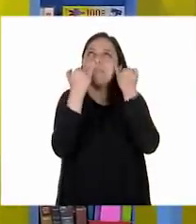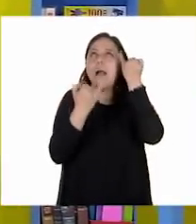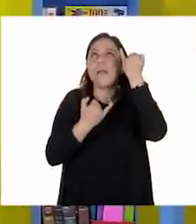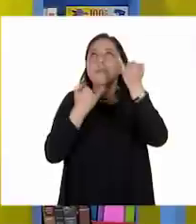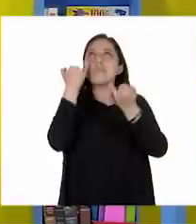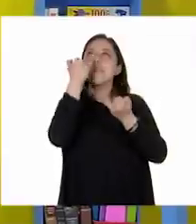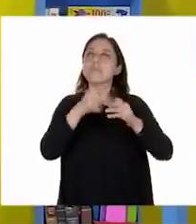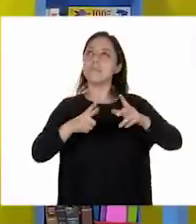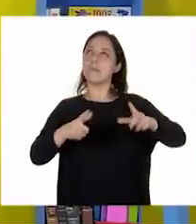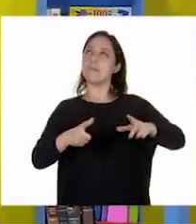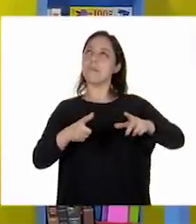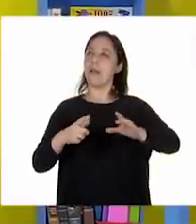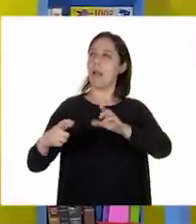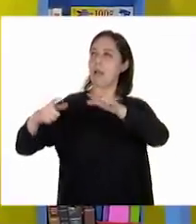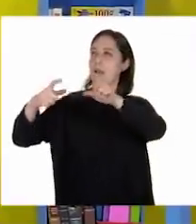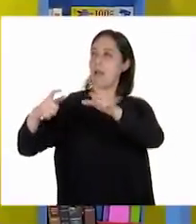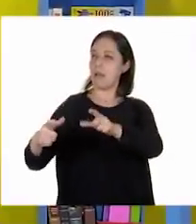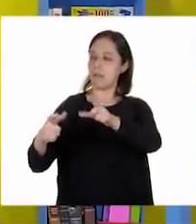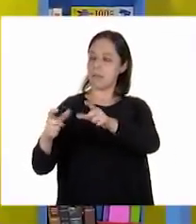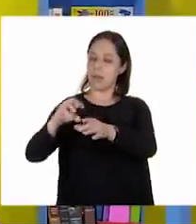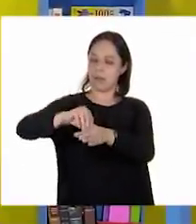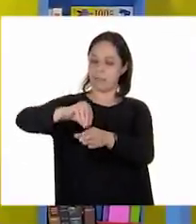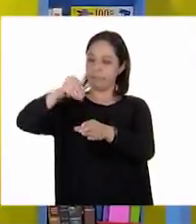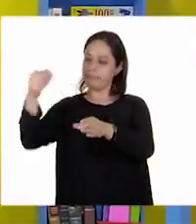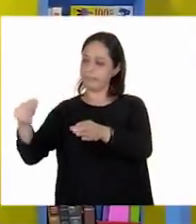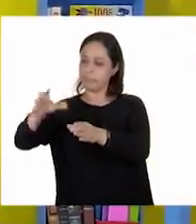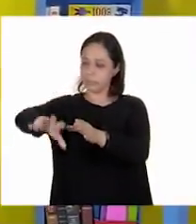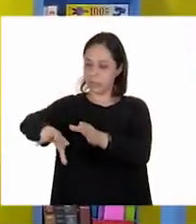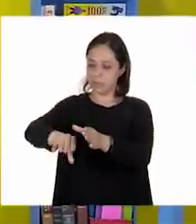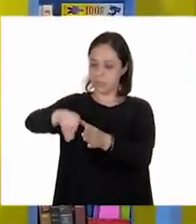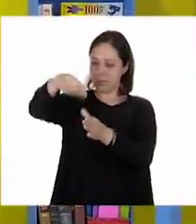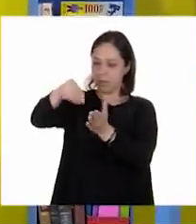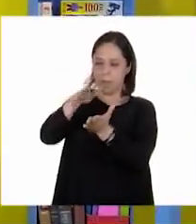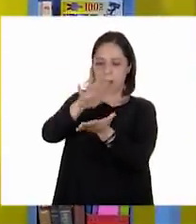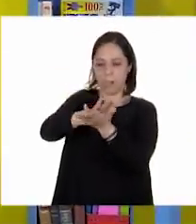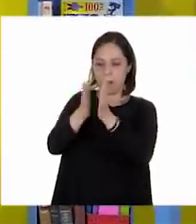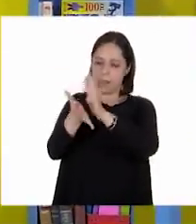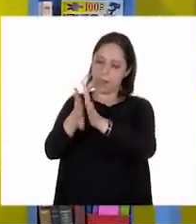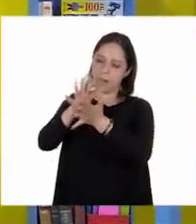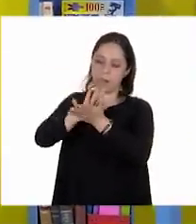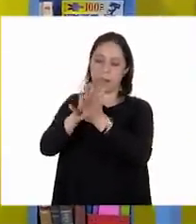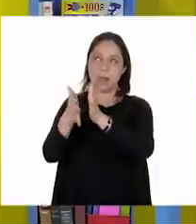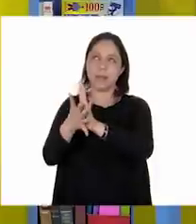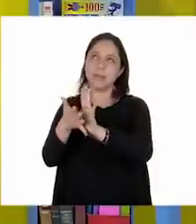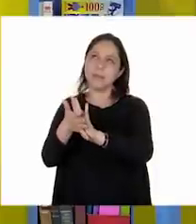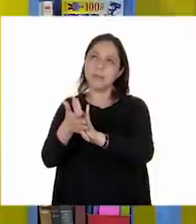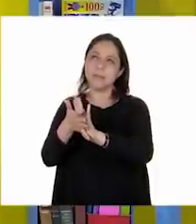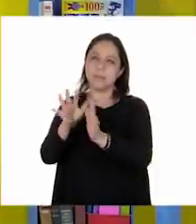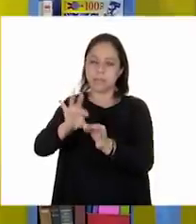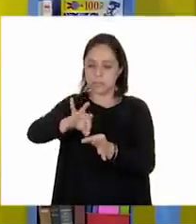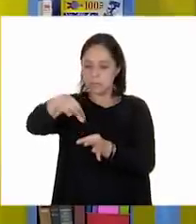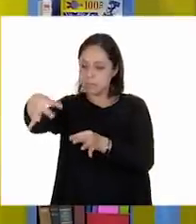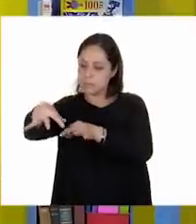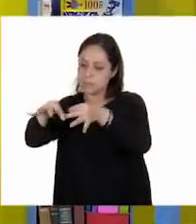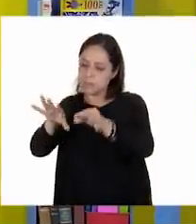está un tortillero con unas ricas tortillitas de maíz. Y entonces la desenvuelve uno y le va colocando la